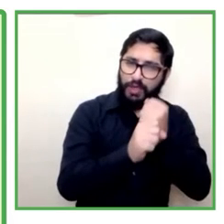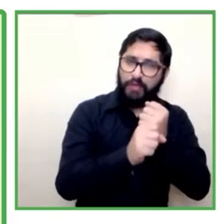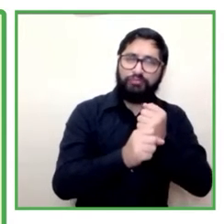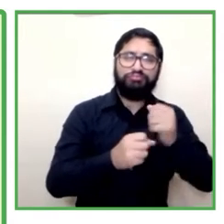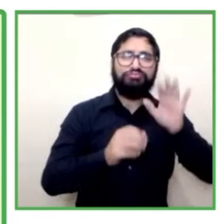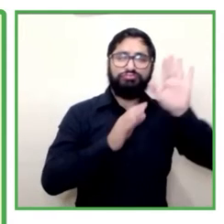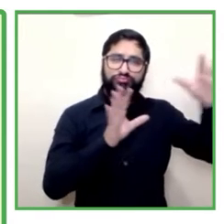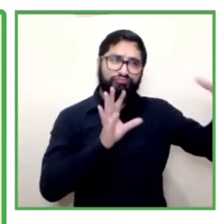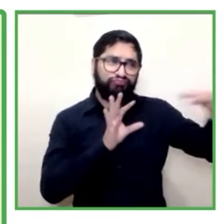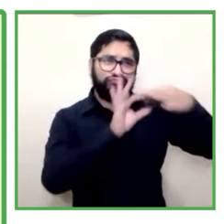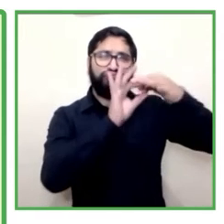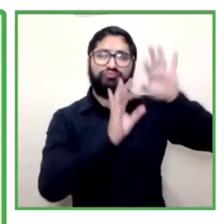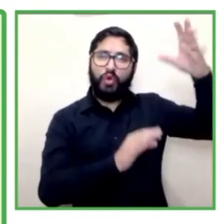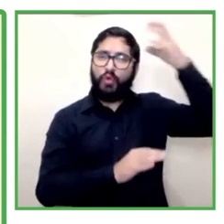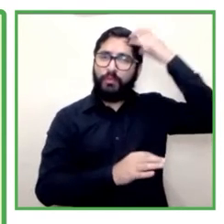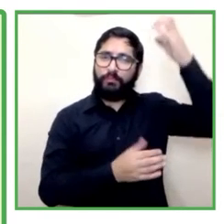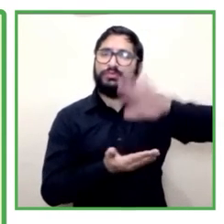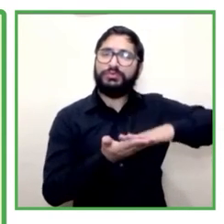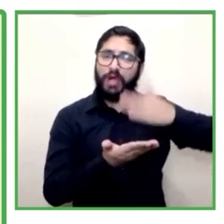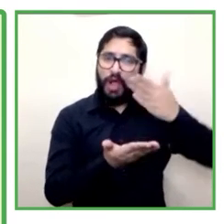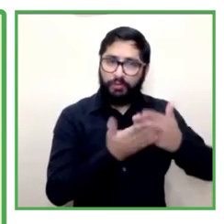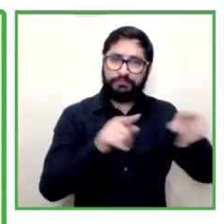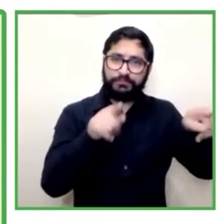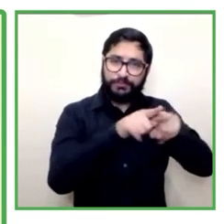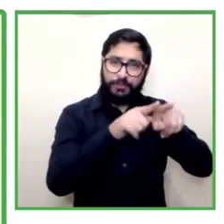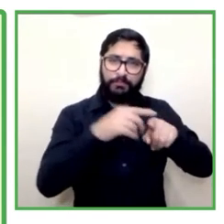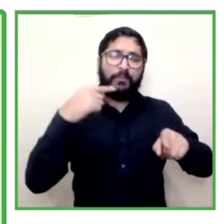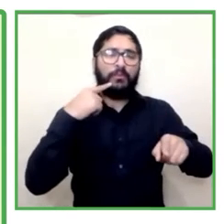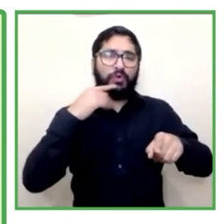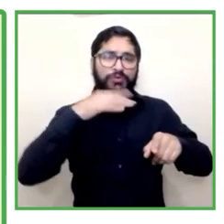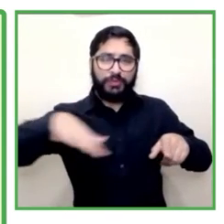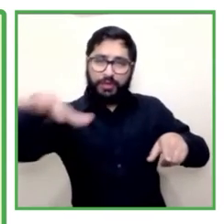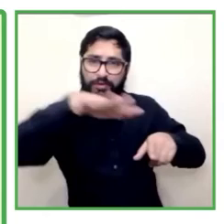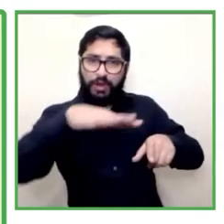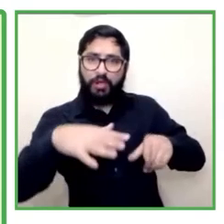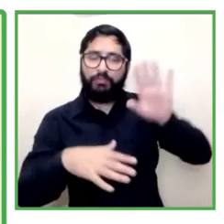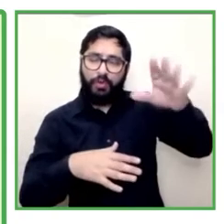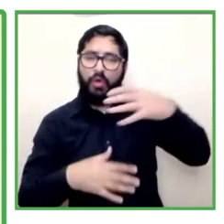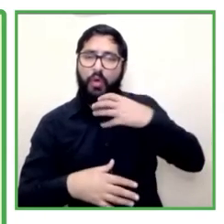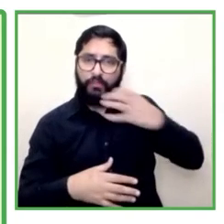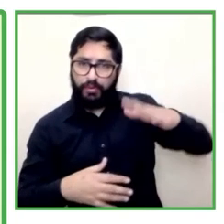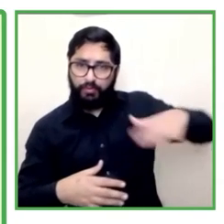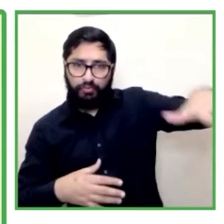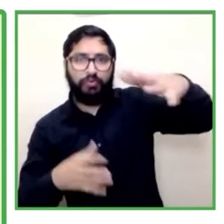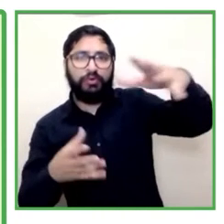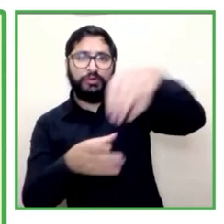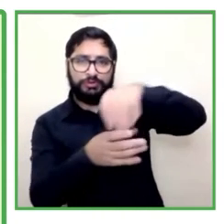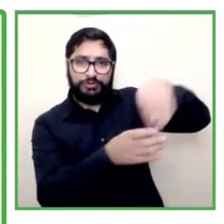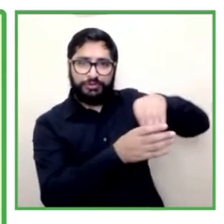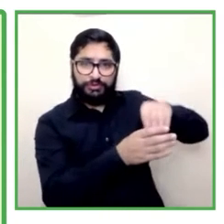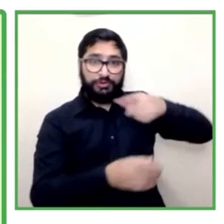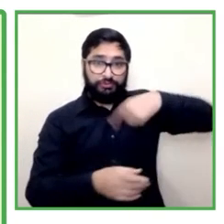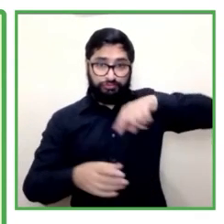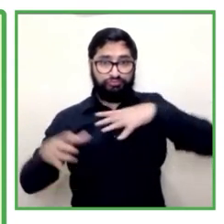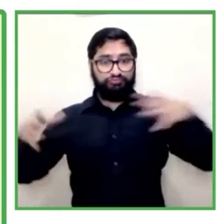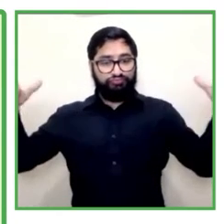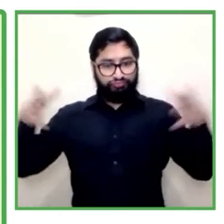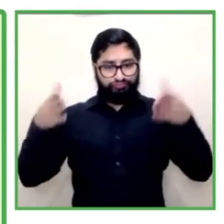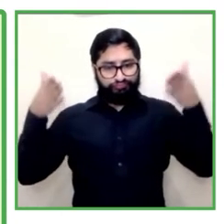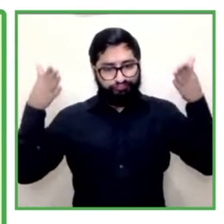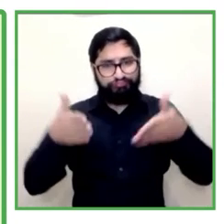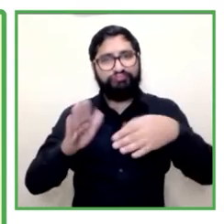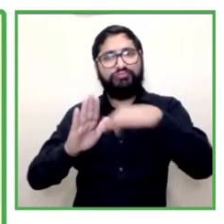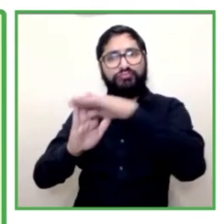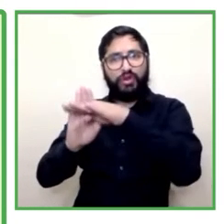Y nuestra cooperativa de servicios de trabajo, la que nosotros representamos, nuestros principios son súper claros. Atención voluntaria abierta, siempre